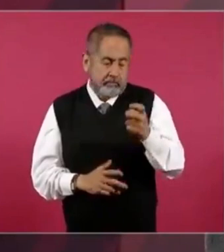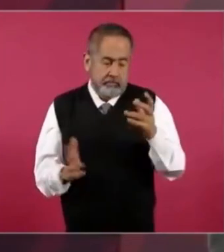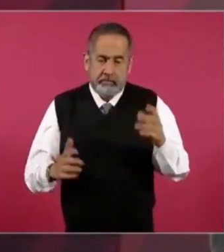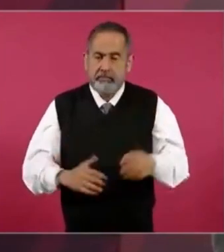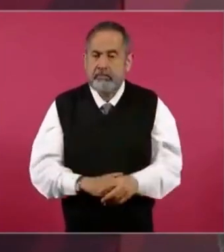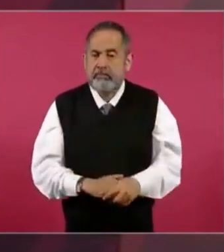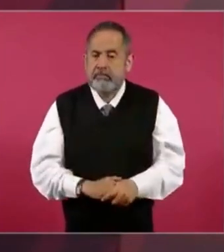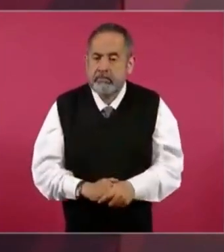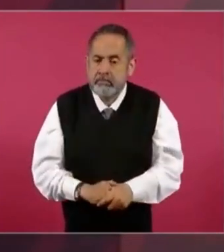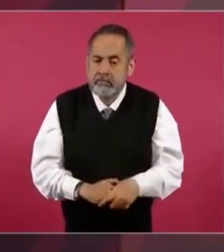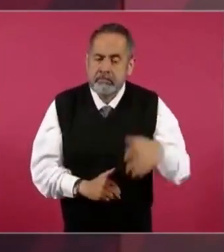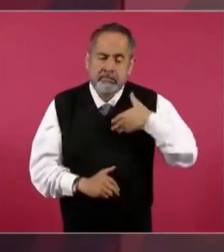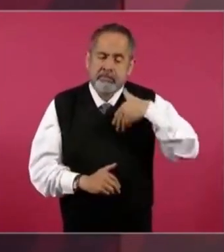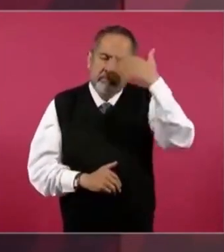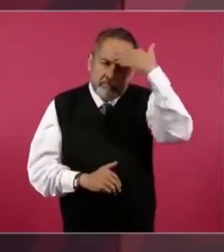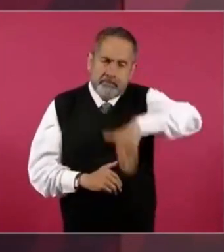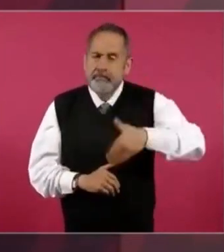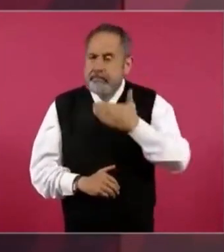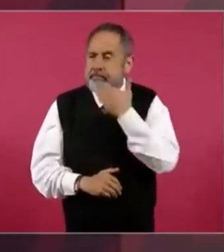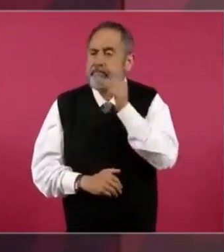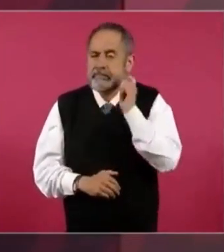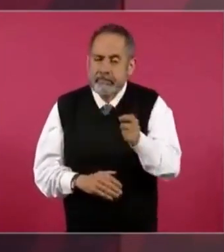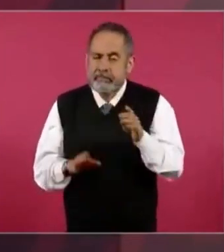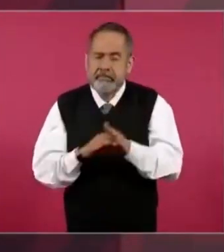entonces, ¿saben bien todo esto?